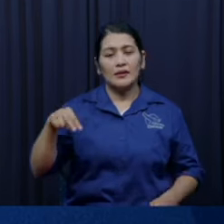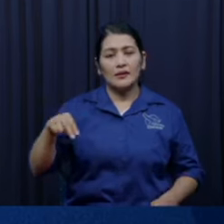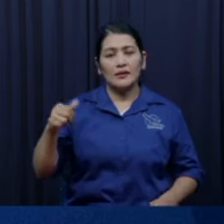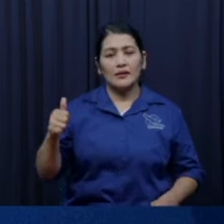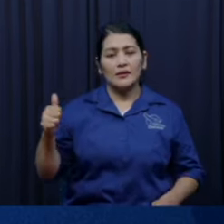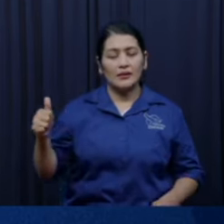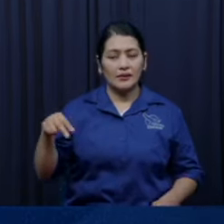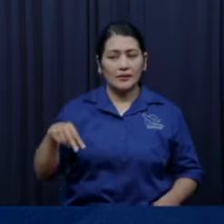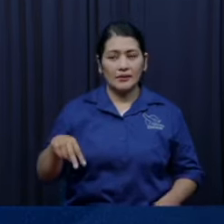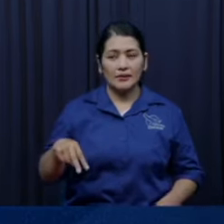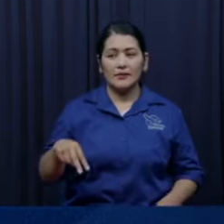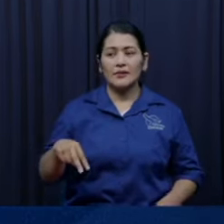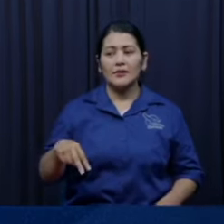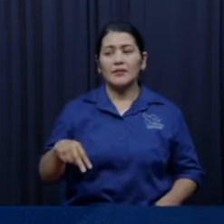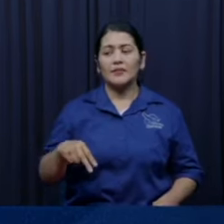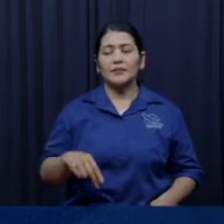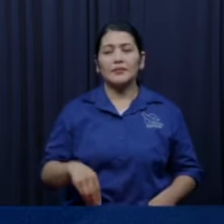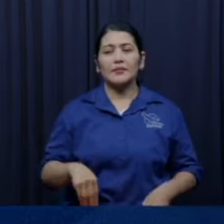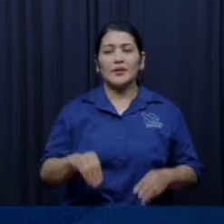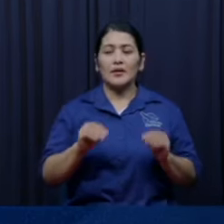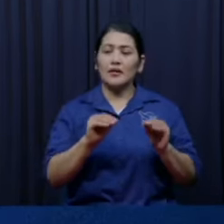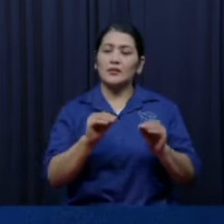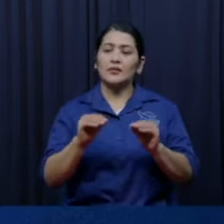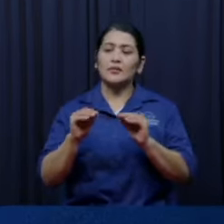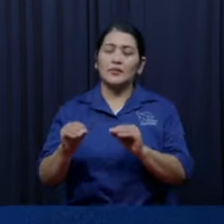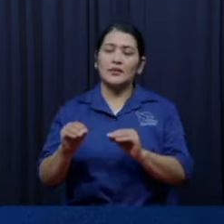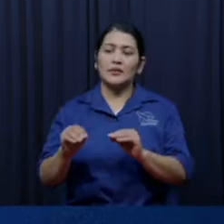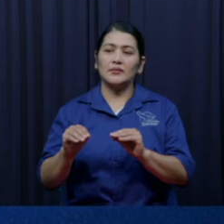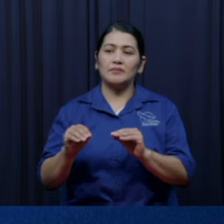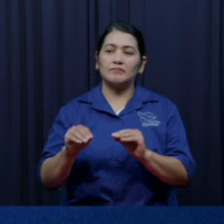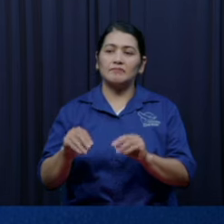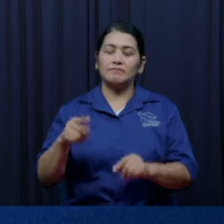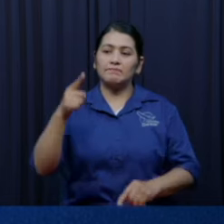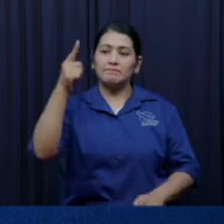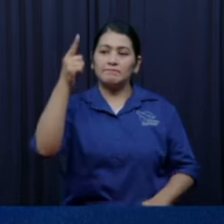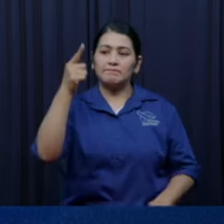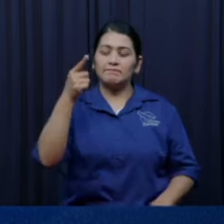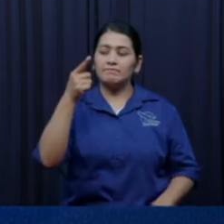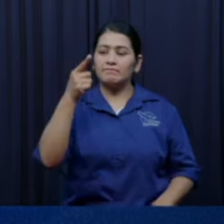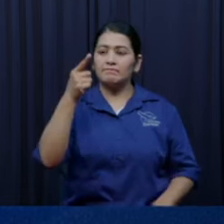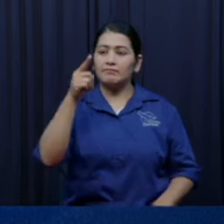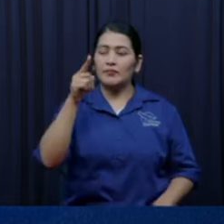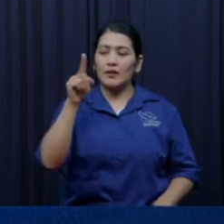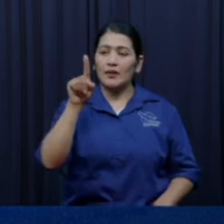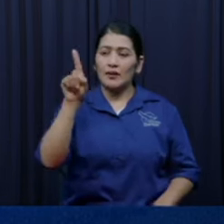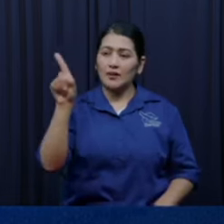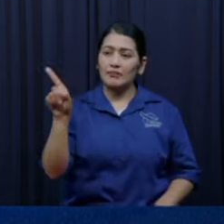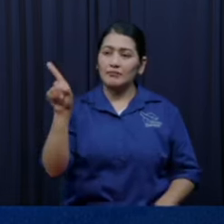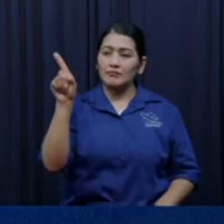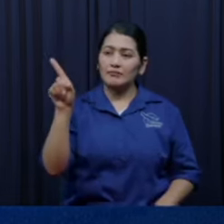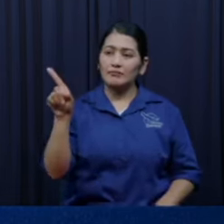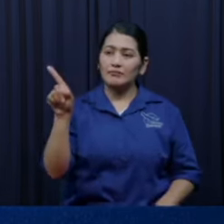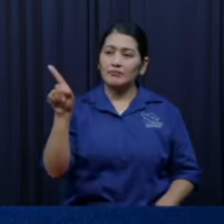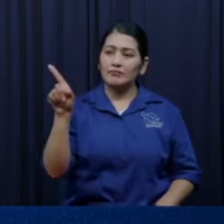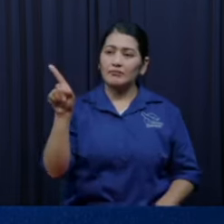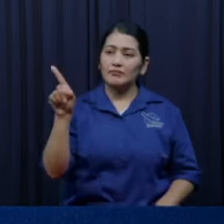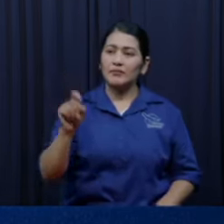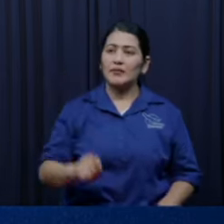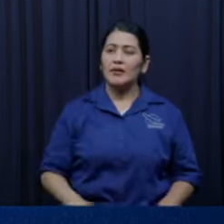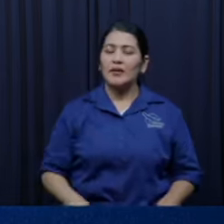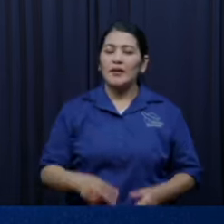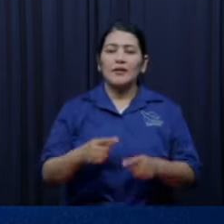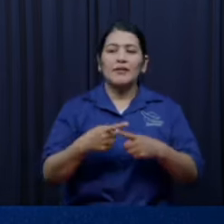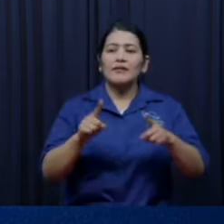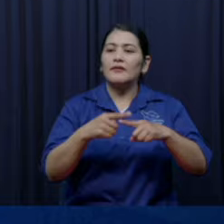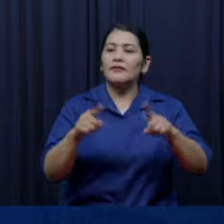Digamos, en Deuteronomio están en ese orden los eteos, jergeseos, amorreos, cananeos, fereceos, eteos, jergeseos.